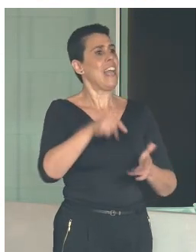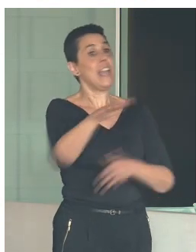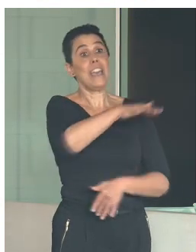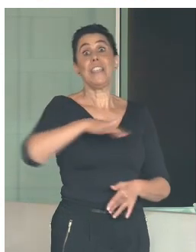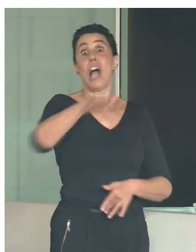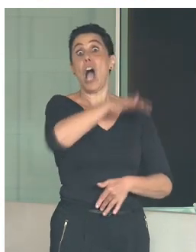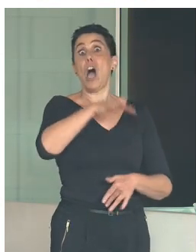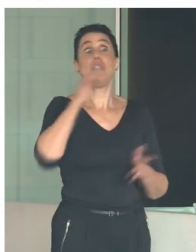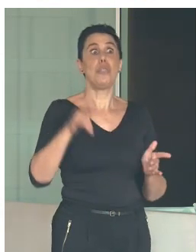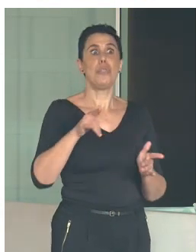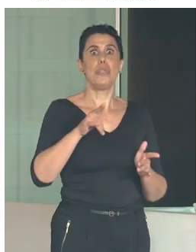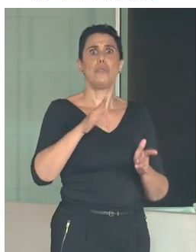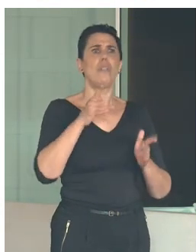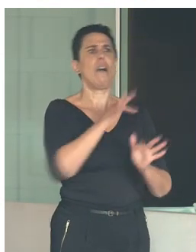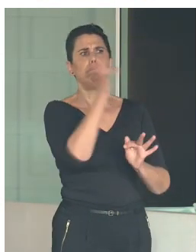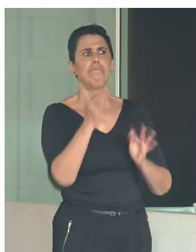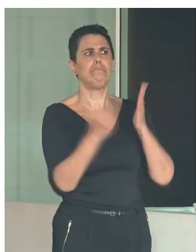desarrollar en estas tres jornadas.